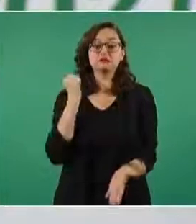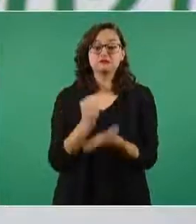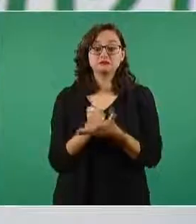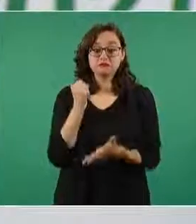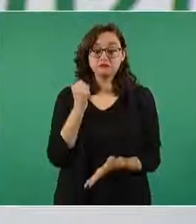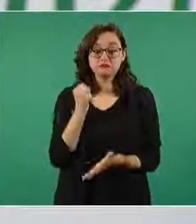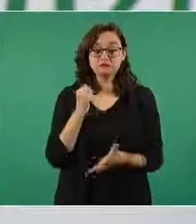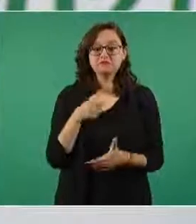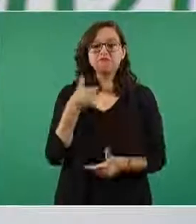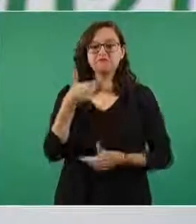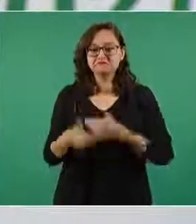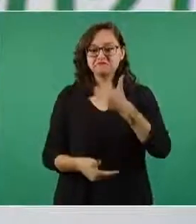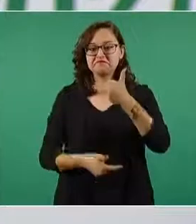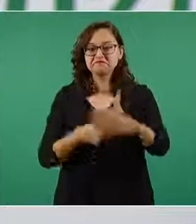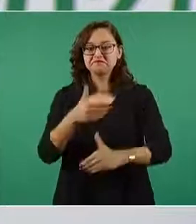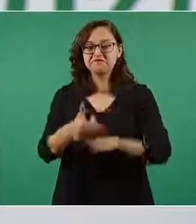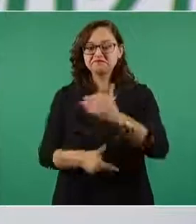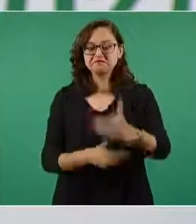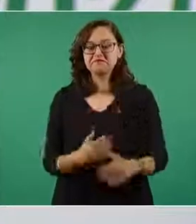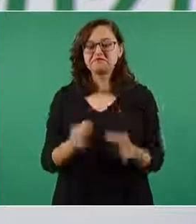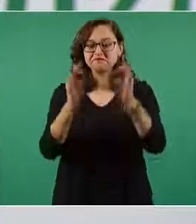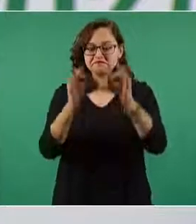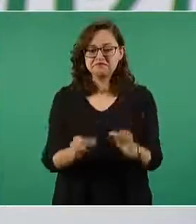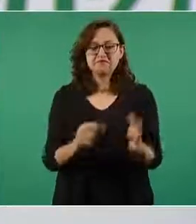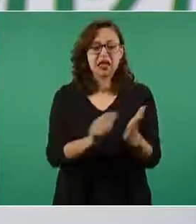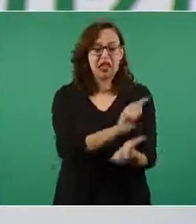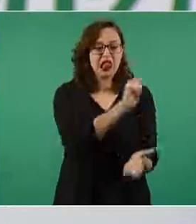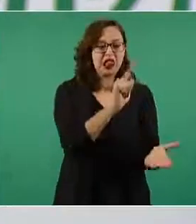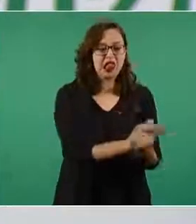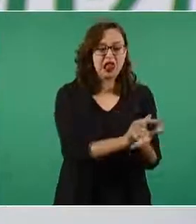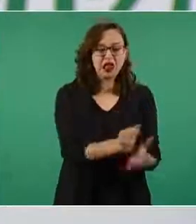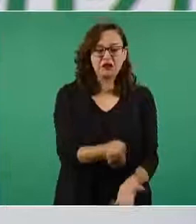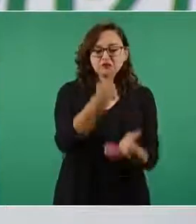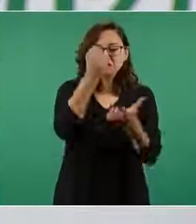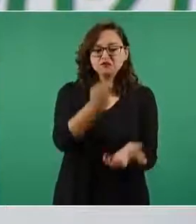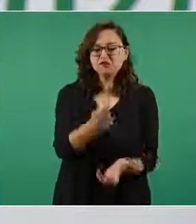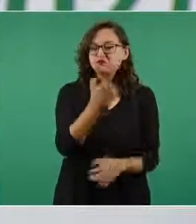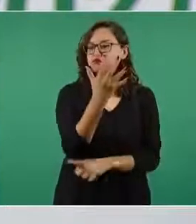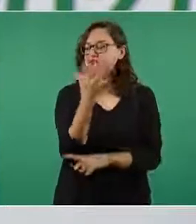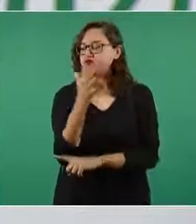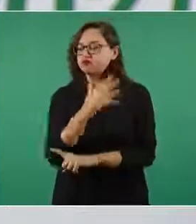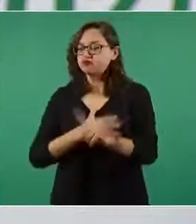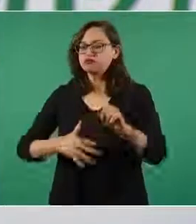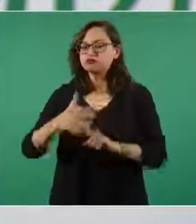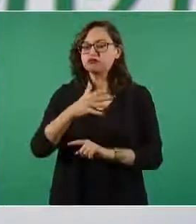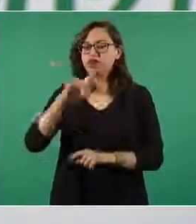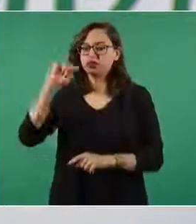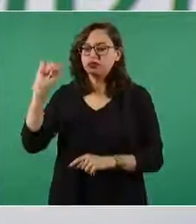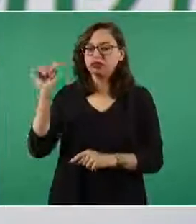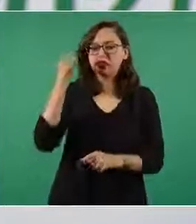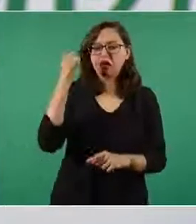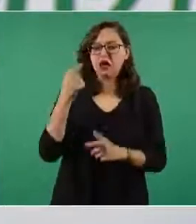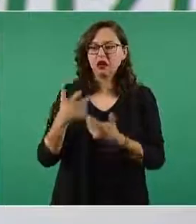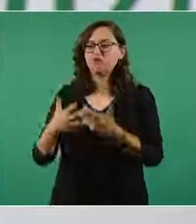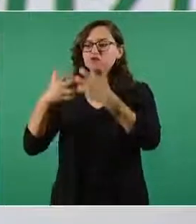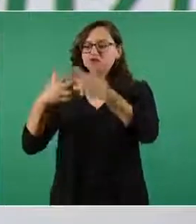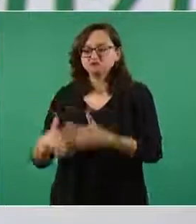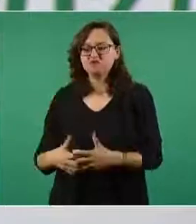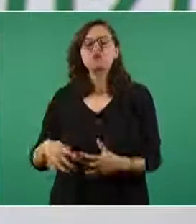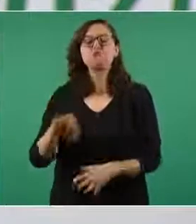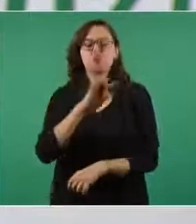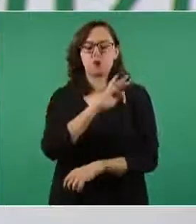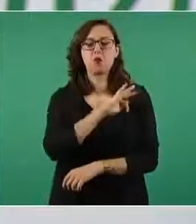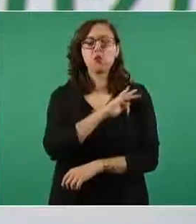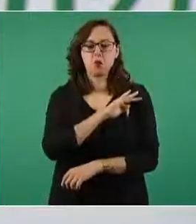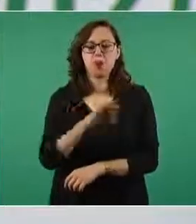por eso mencionamos que legalmente financieramente ambientalmente y técnicamente el aeropuerto sí es operable